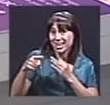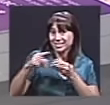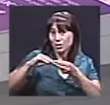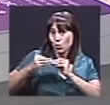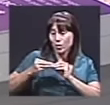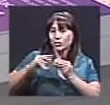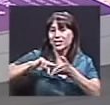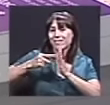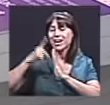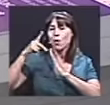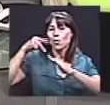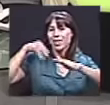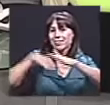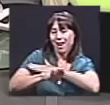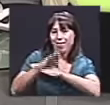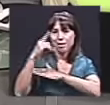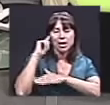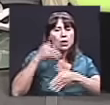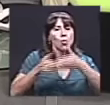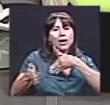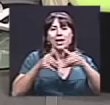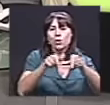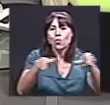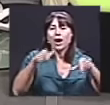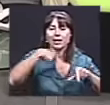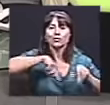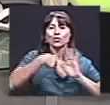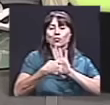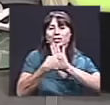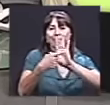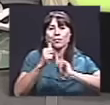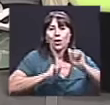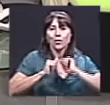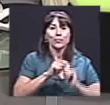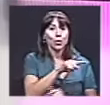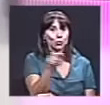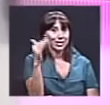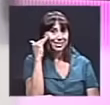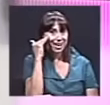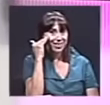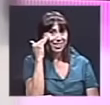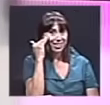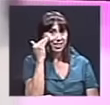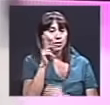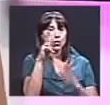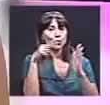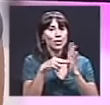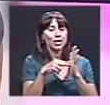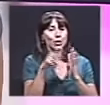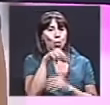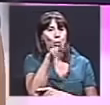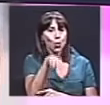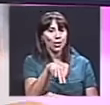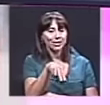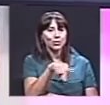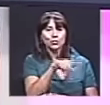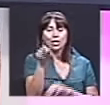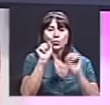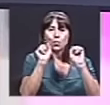poniendo la obra. Ok, bueno, bien, ya saben, entonces a 2.000 colones la entrada, ustedes la pueden adquirir